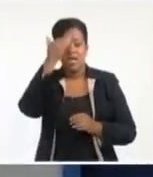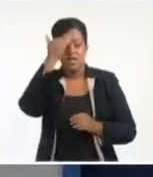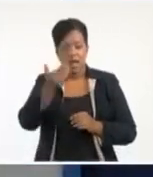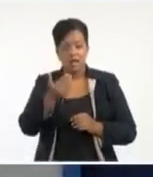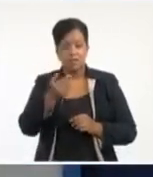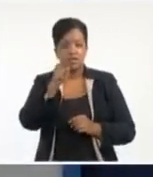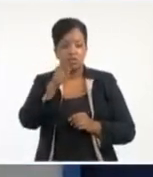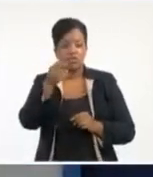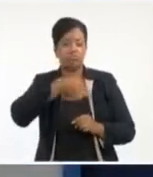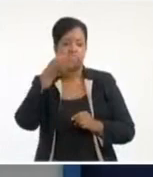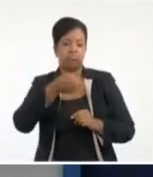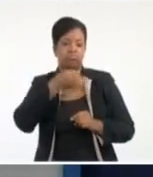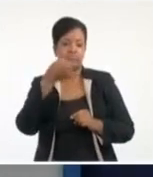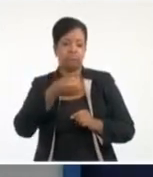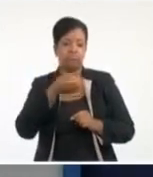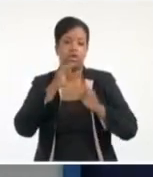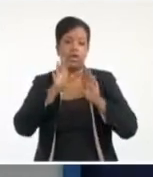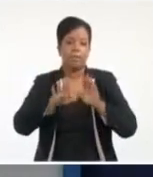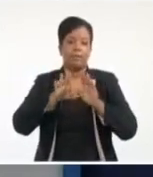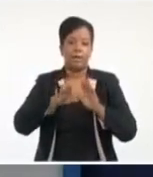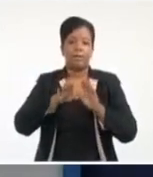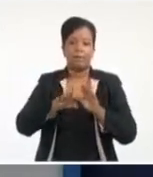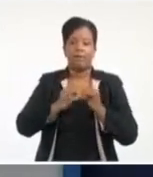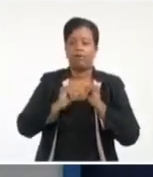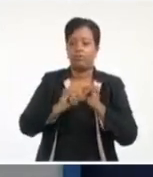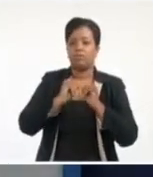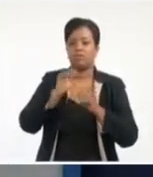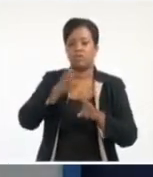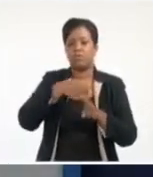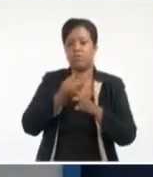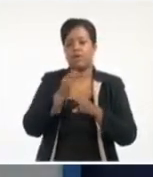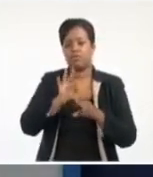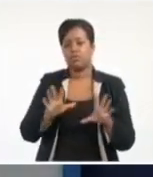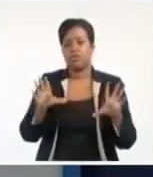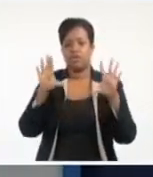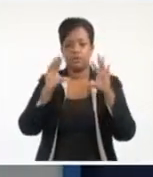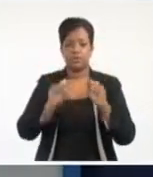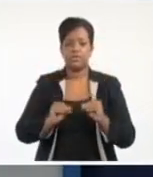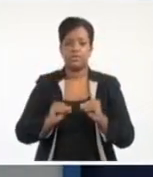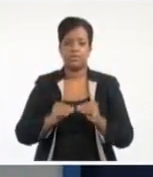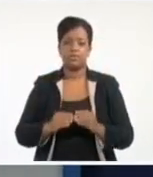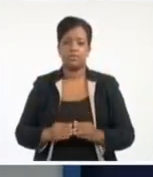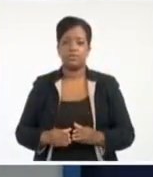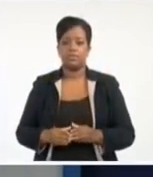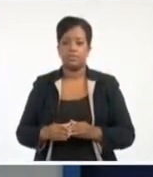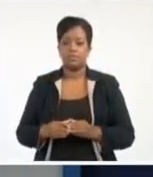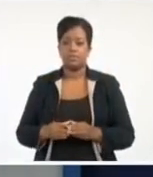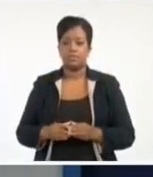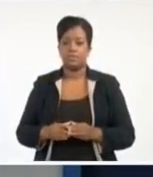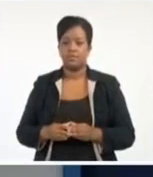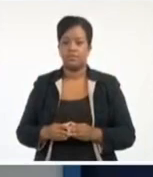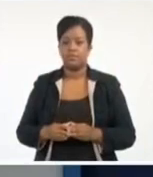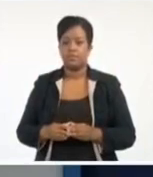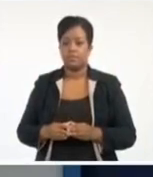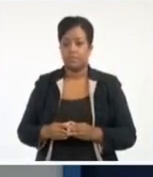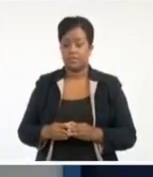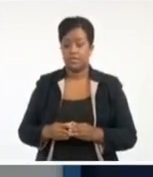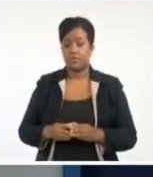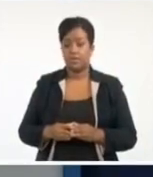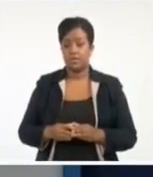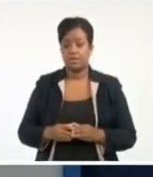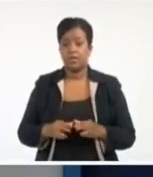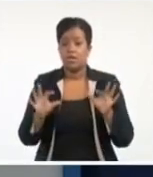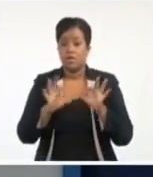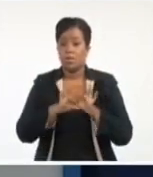Estaremos esperando más información a las 8 de la noche en la emisión estelar. Nosotros continuamos con más porque en la provincia de Guantánamo en fase de alerta ciclónica,